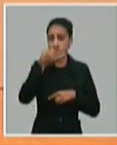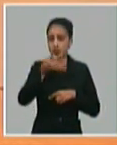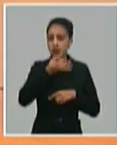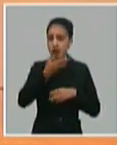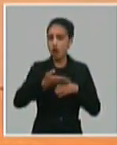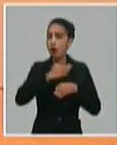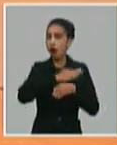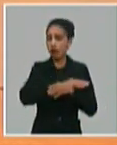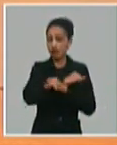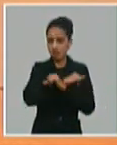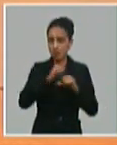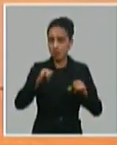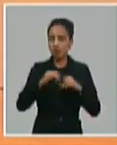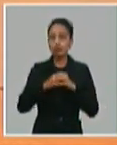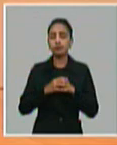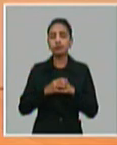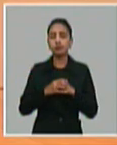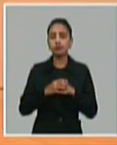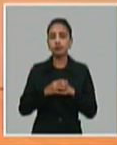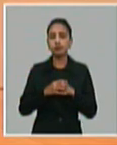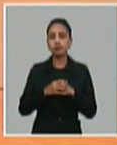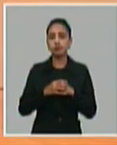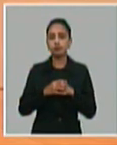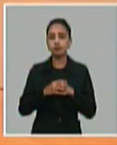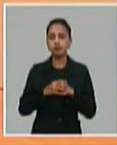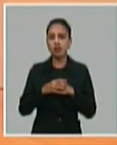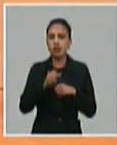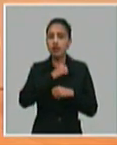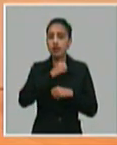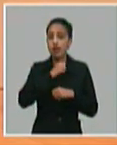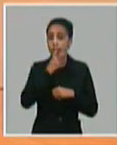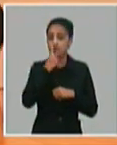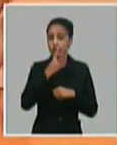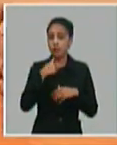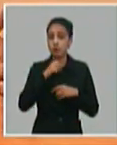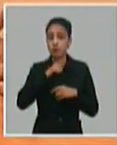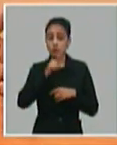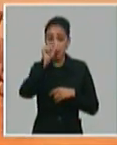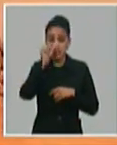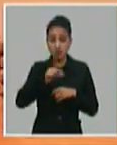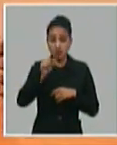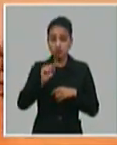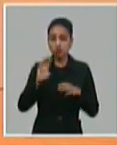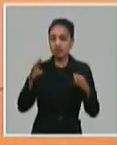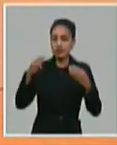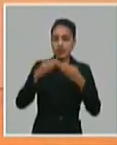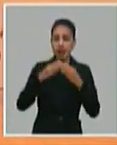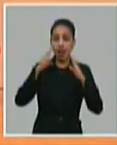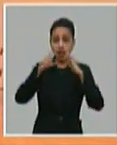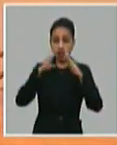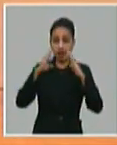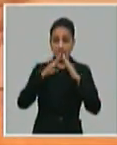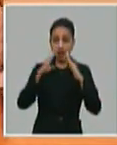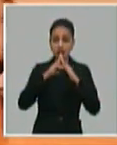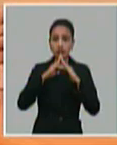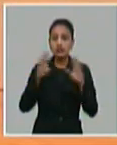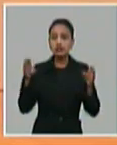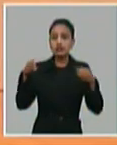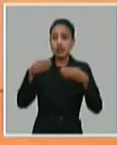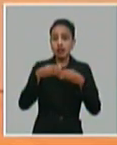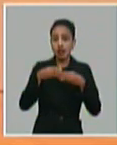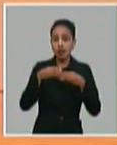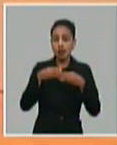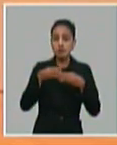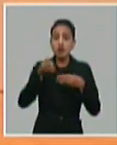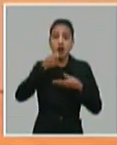anunciados, y van dirigidos a que si usted tuvo que cerrar la casa, tuvo que cerrar el paladar porque no